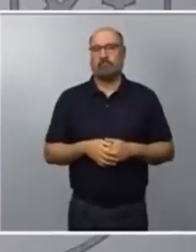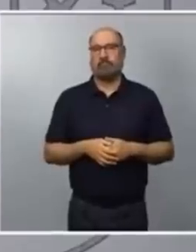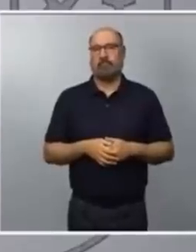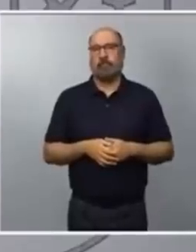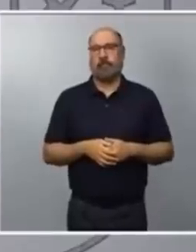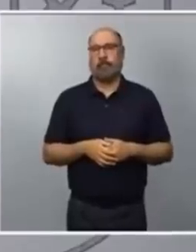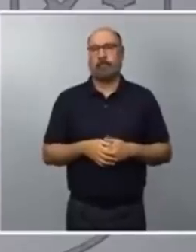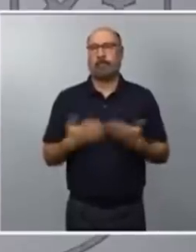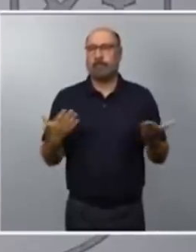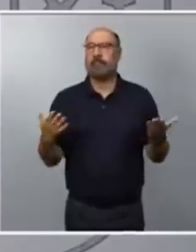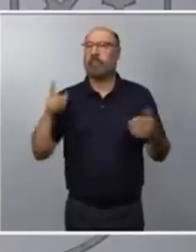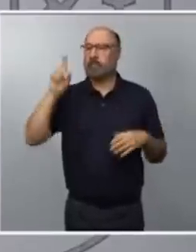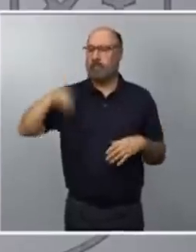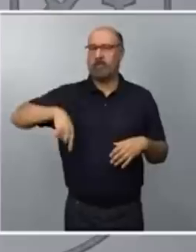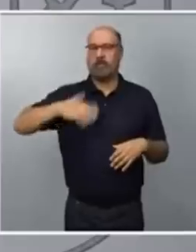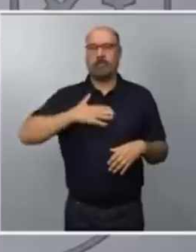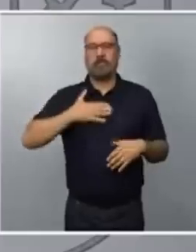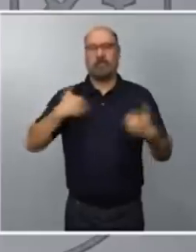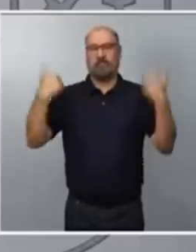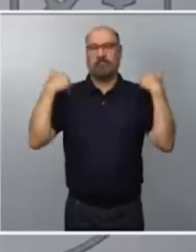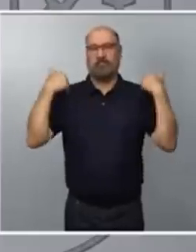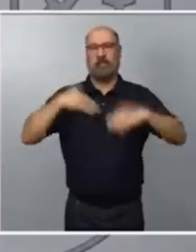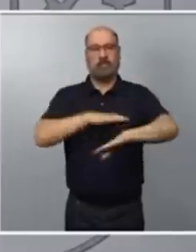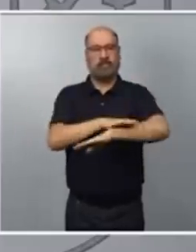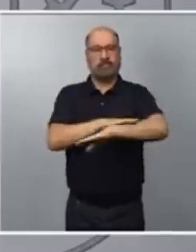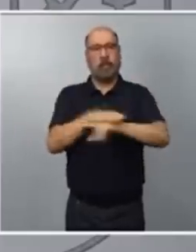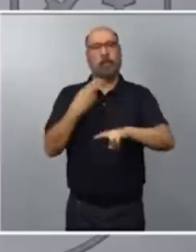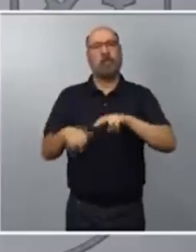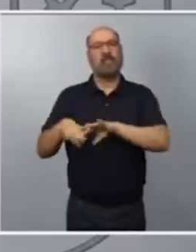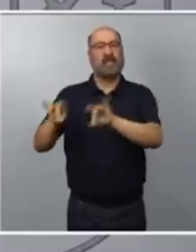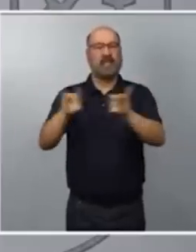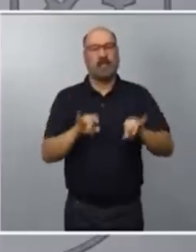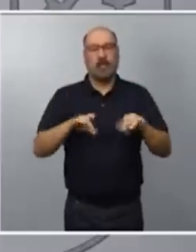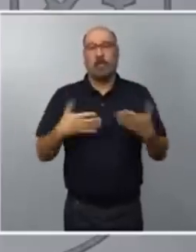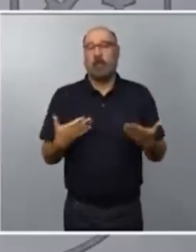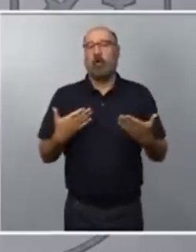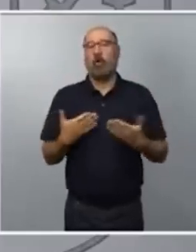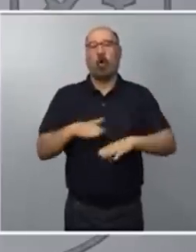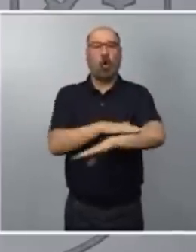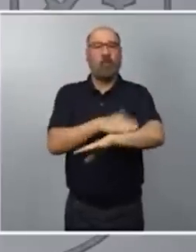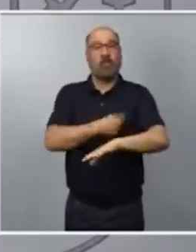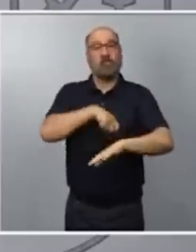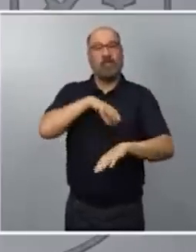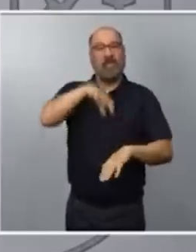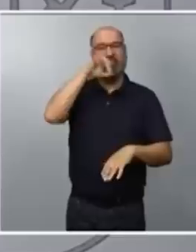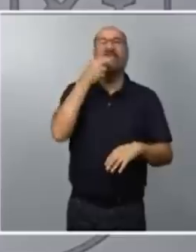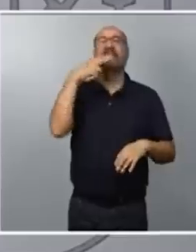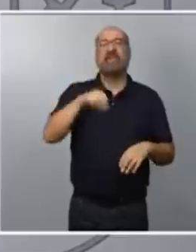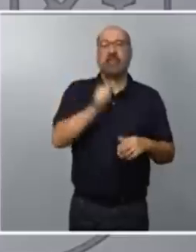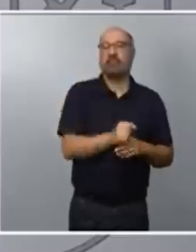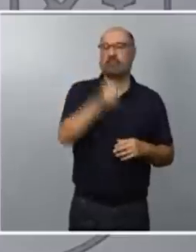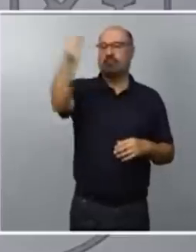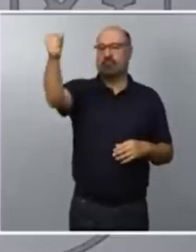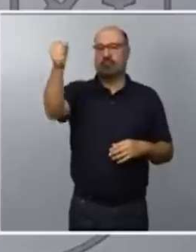acudir el responsable de la cartera de política territorial, pero que en cualquier caso siempre es el Gobierno quien decide qué